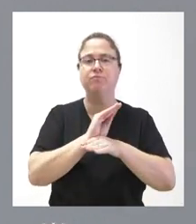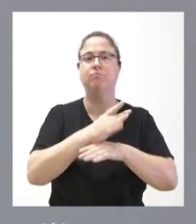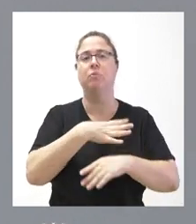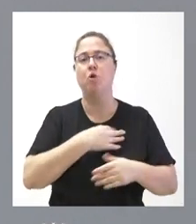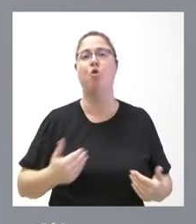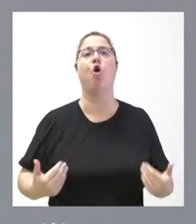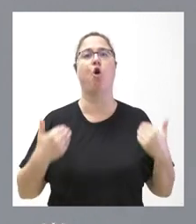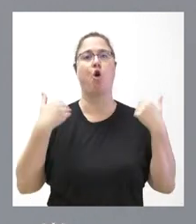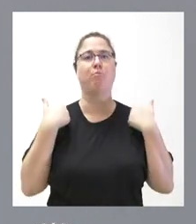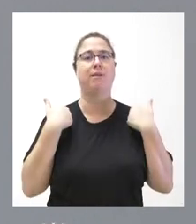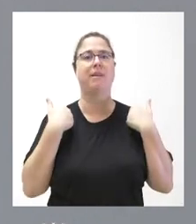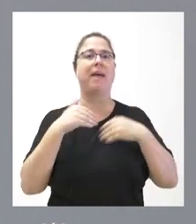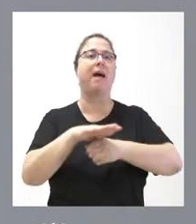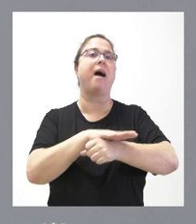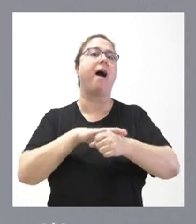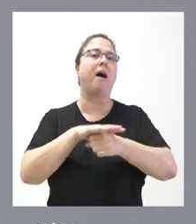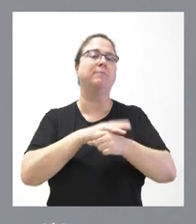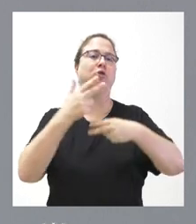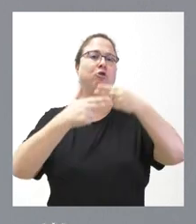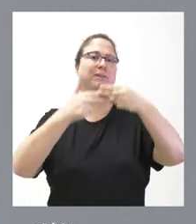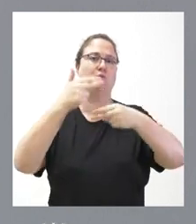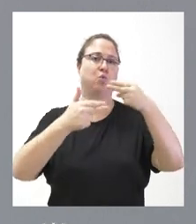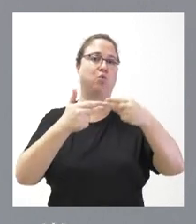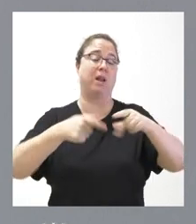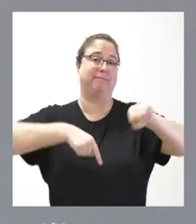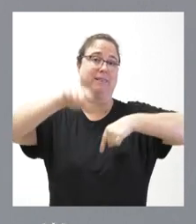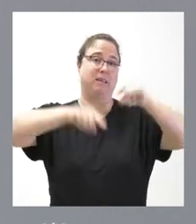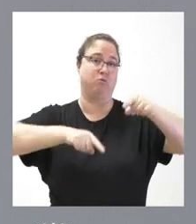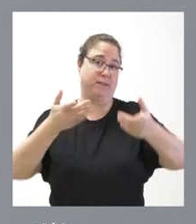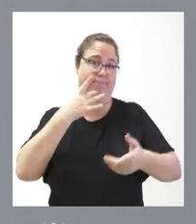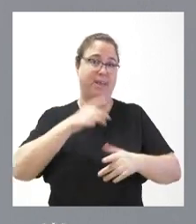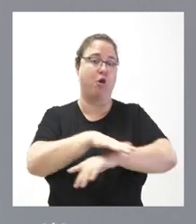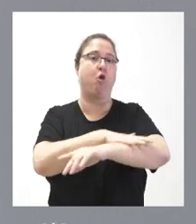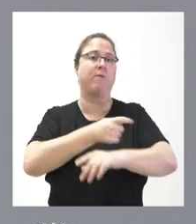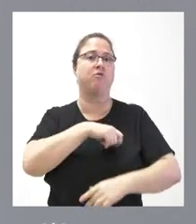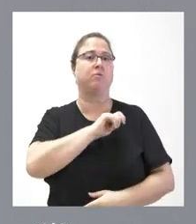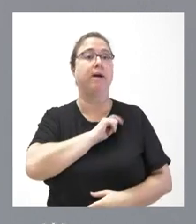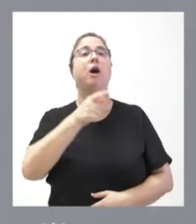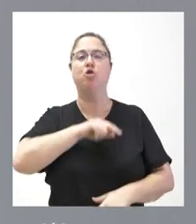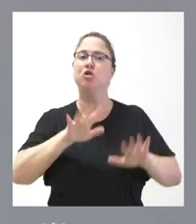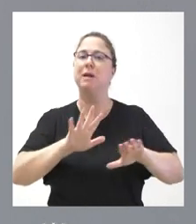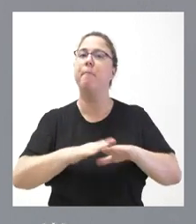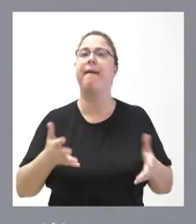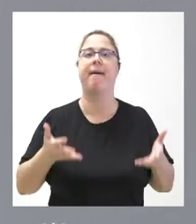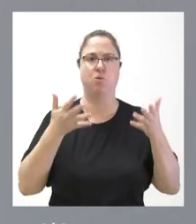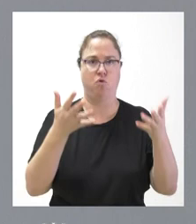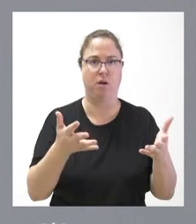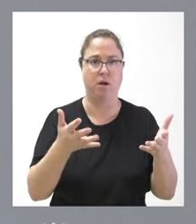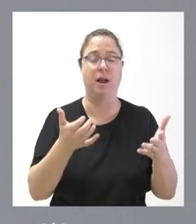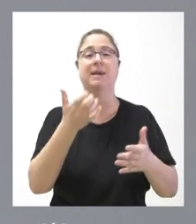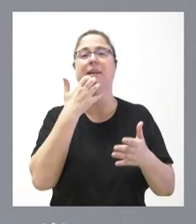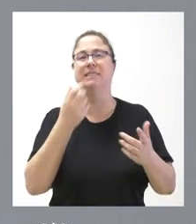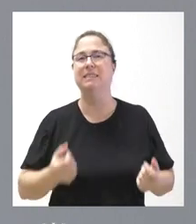competencias en el ámbito de las infraestructuras del transporte, que es el Gobierno de España, y nosotros estaremos allí para ayudar. Si el coste fuera